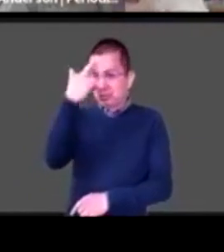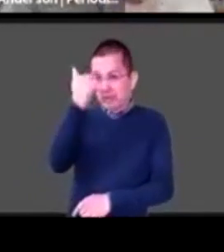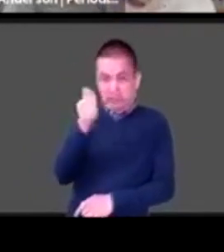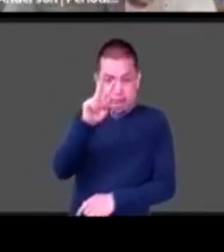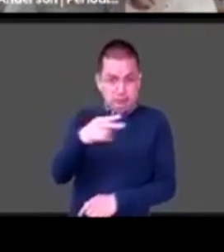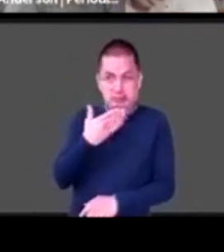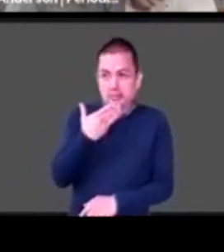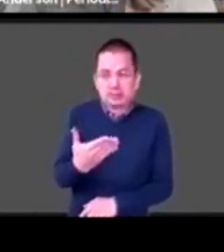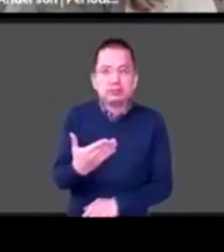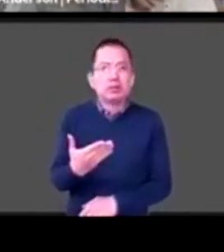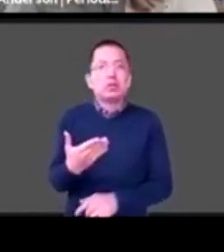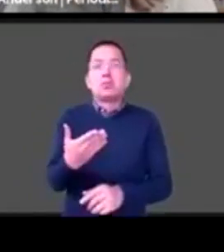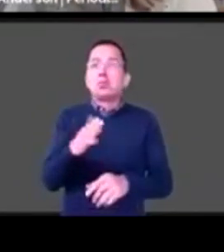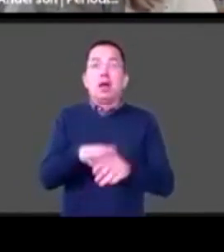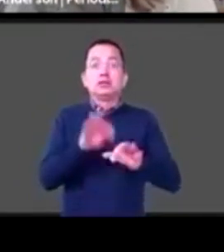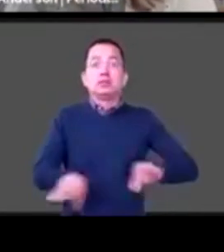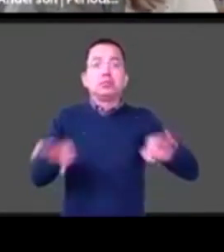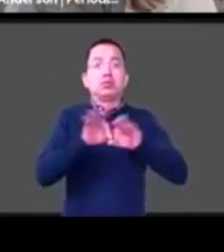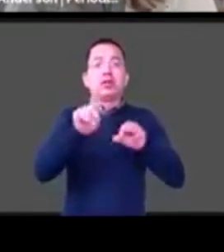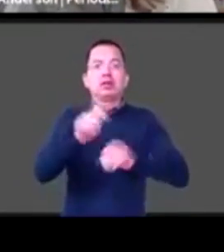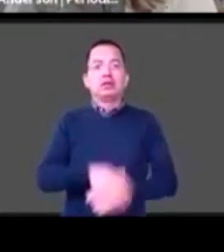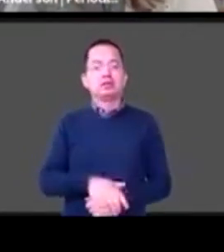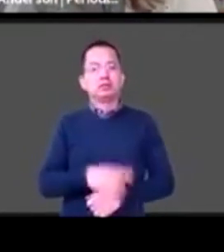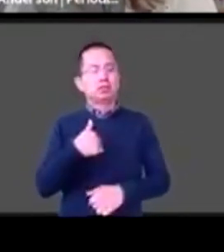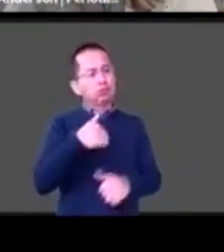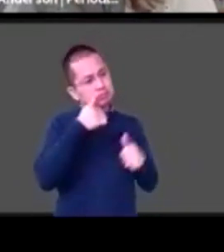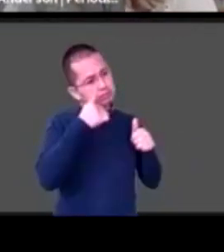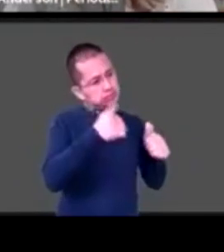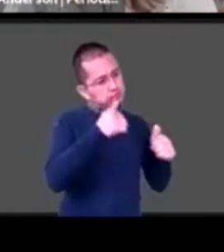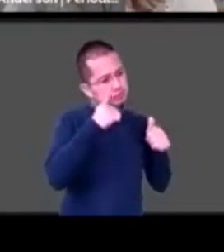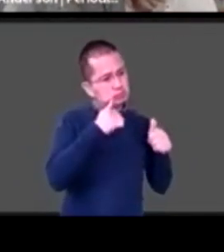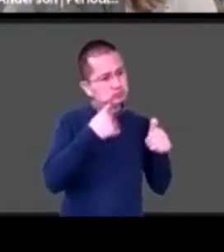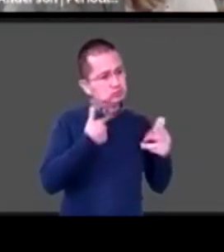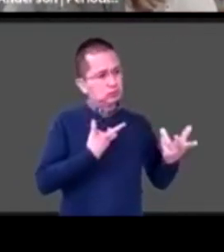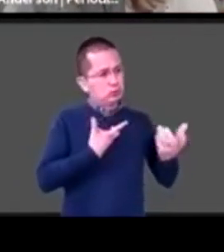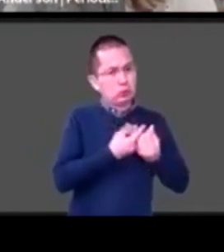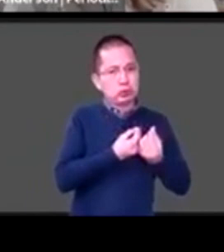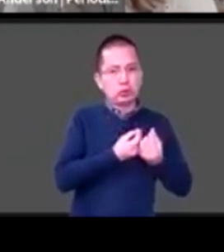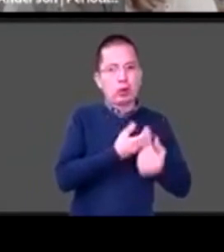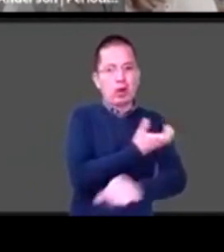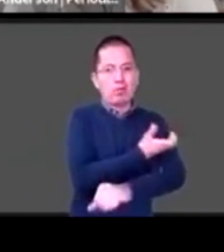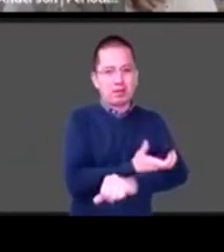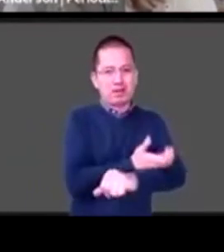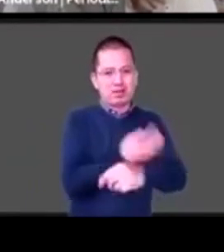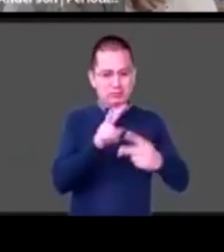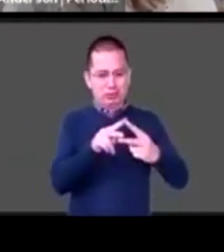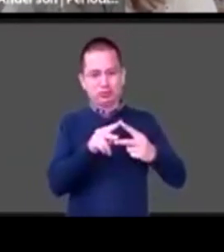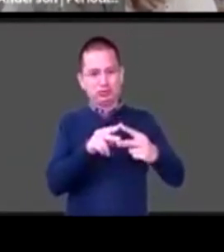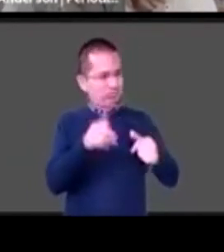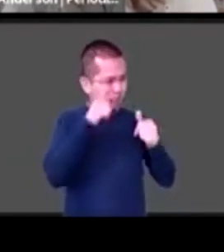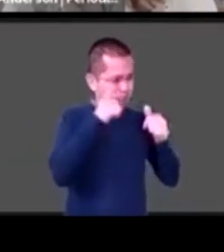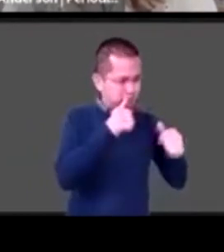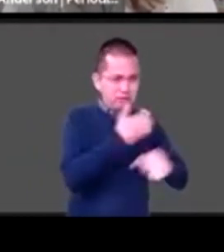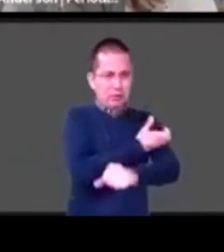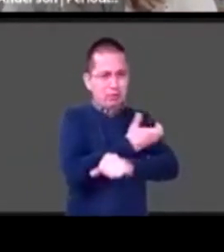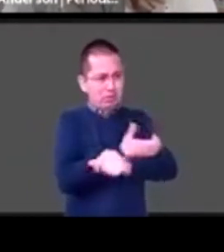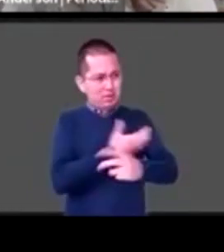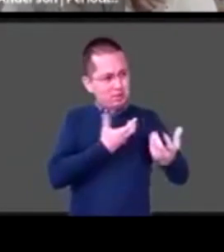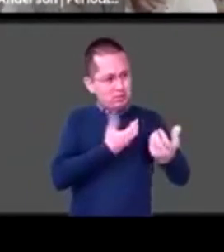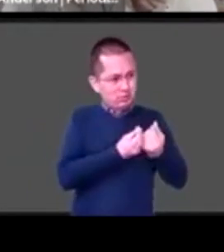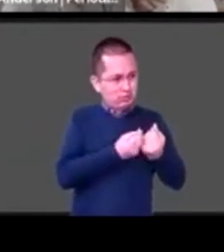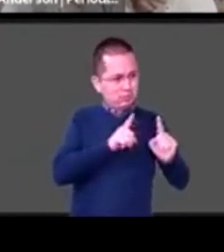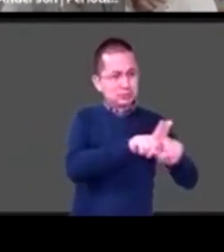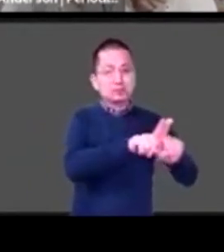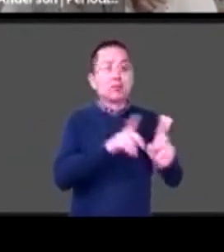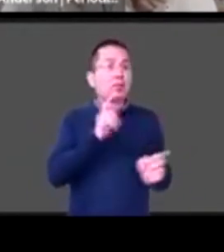principalmente en estos momentos que son tan complicados y que no hay soluciones de un